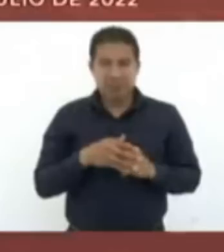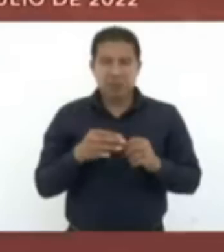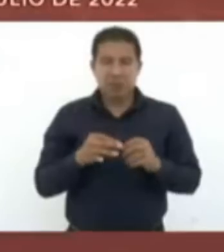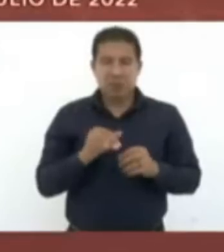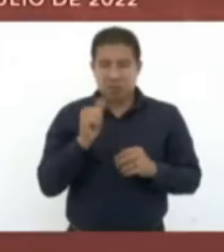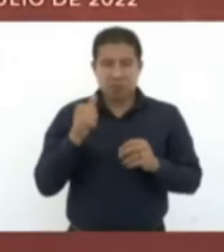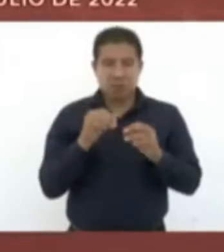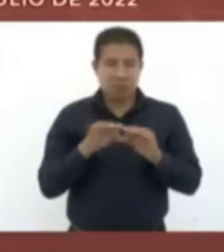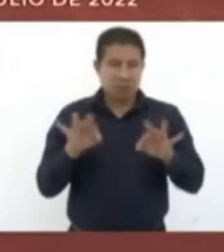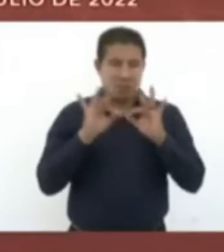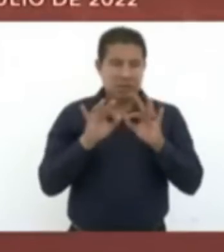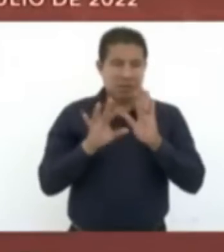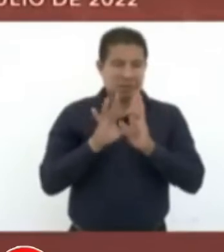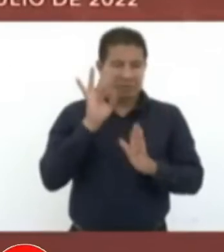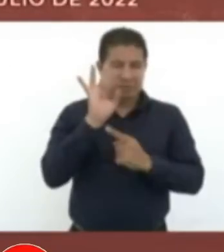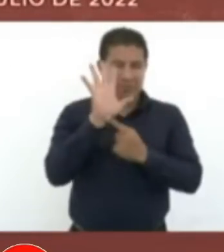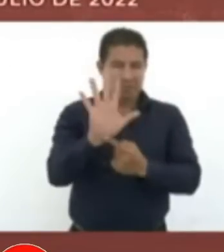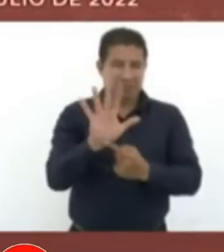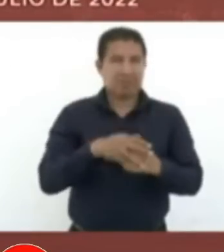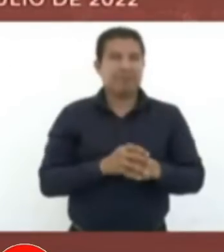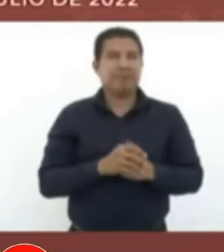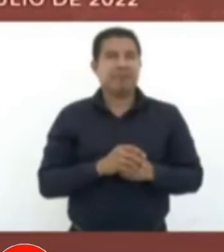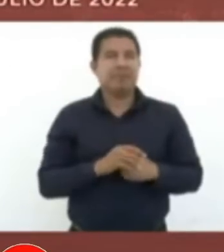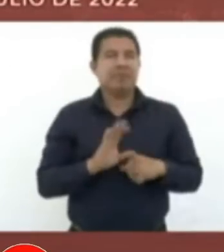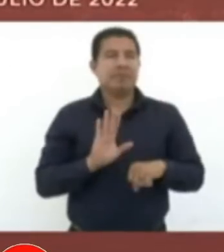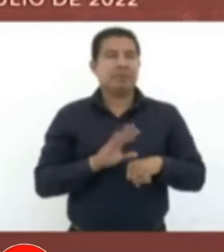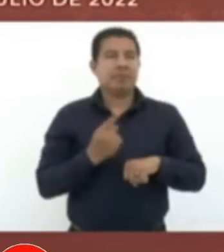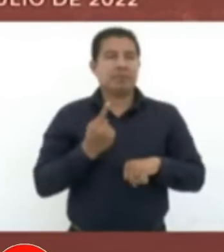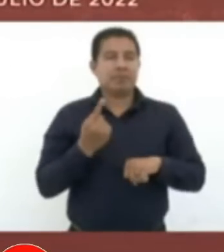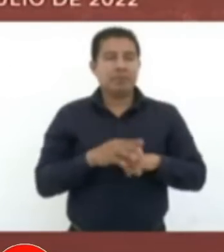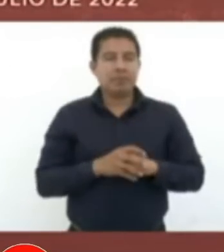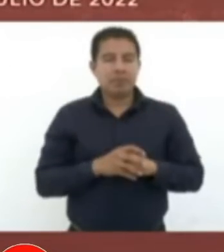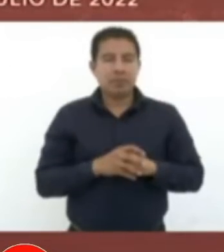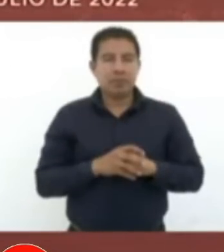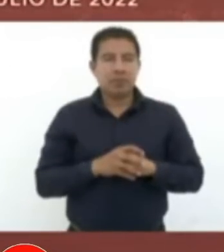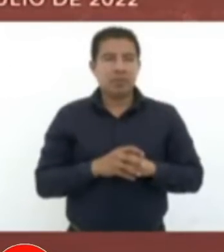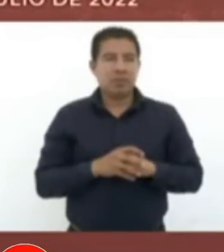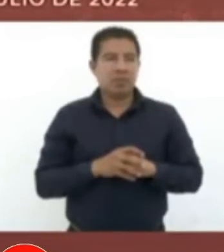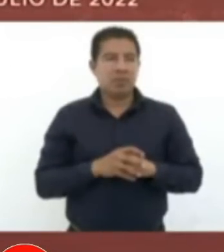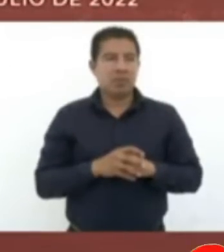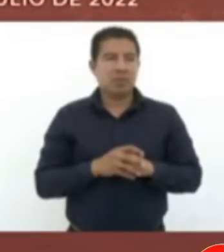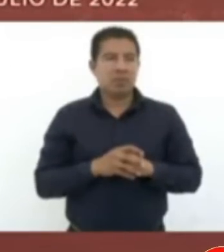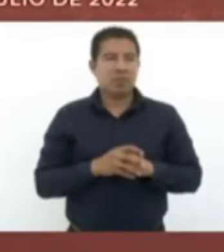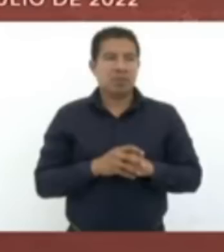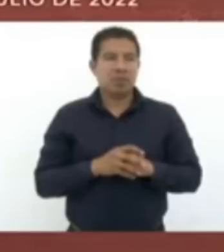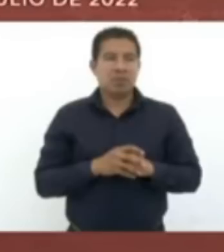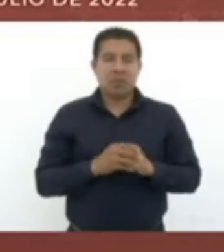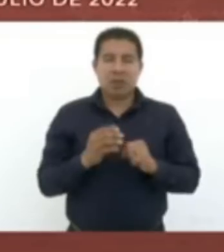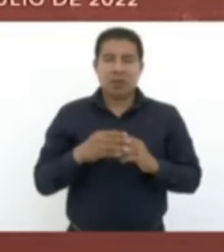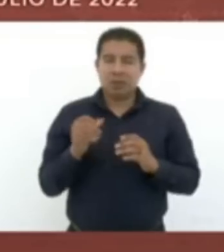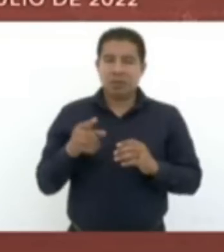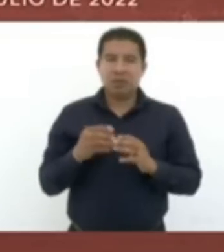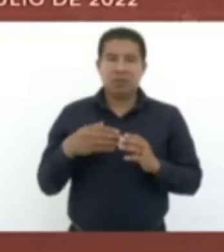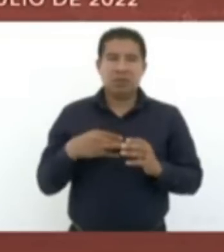importante, porque el programa Sembrando